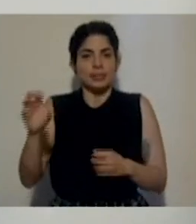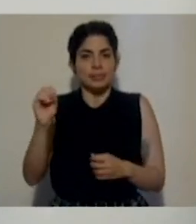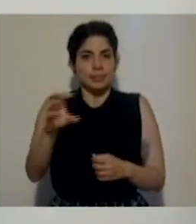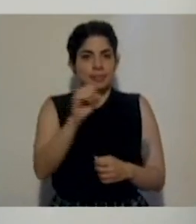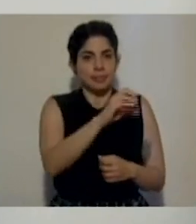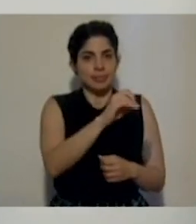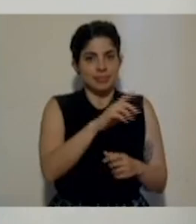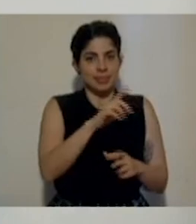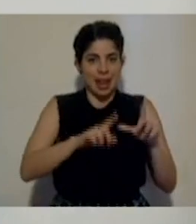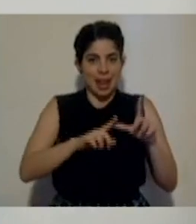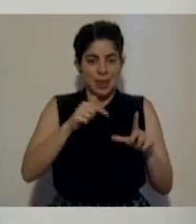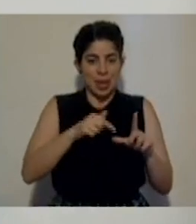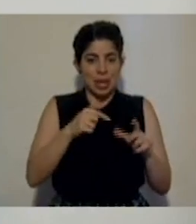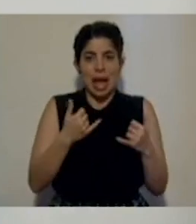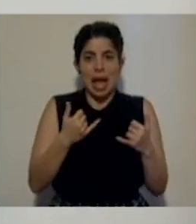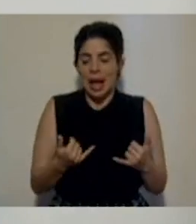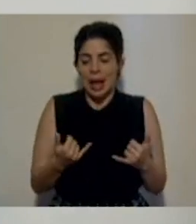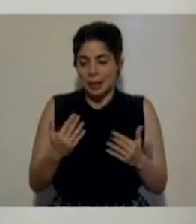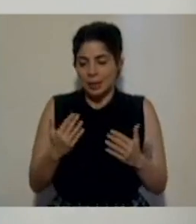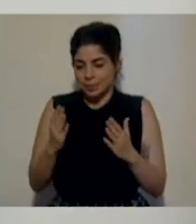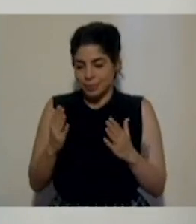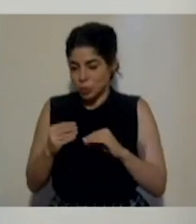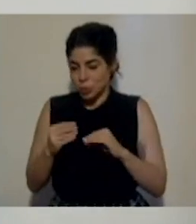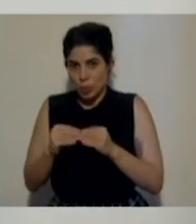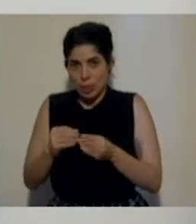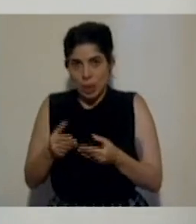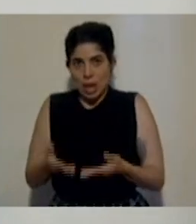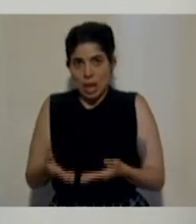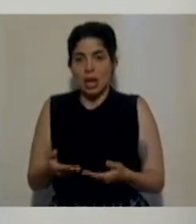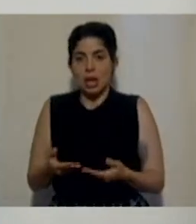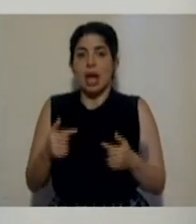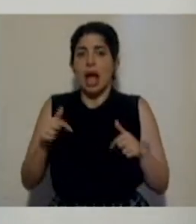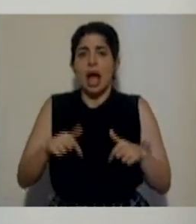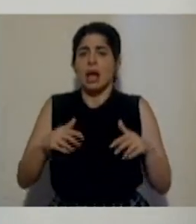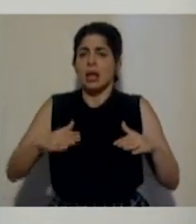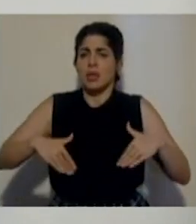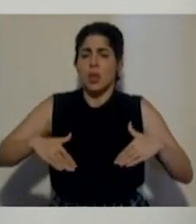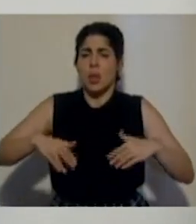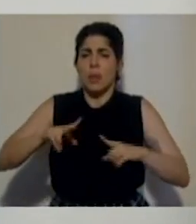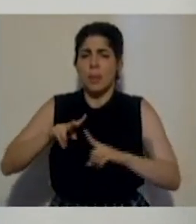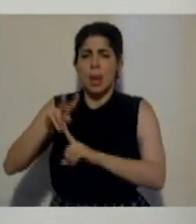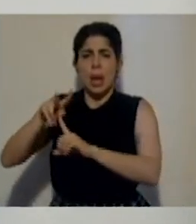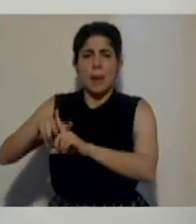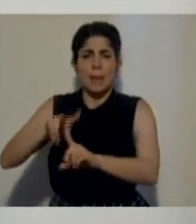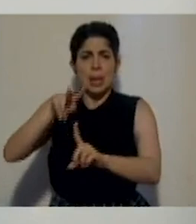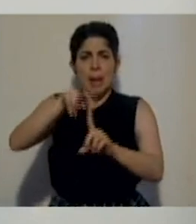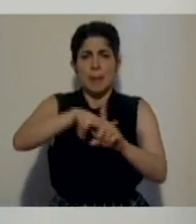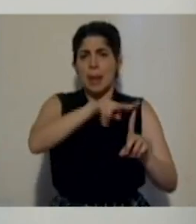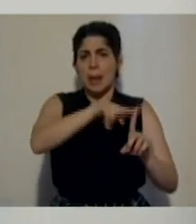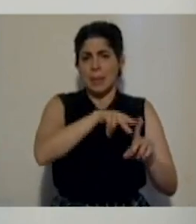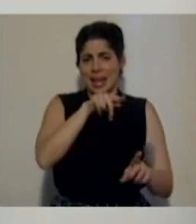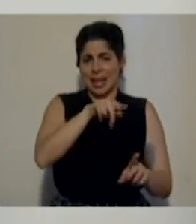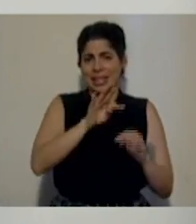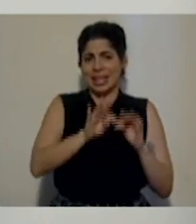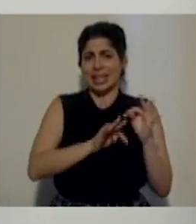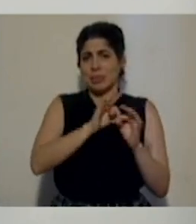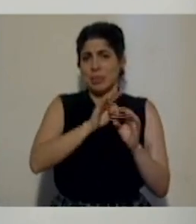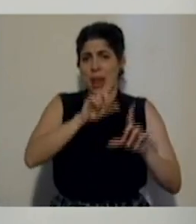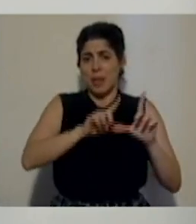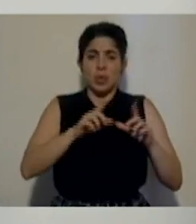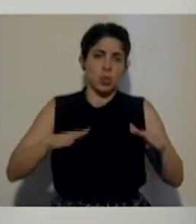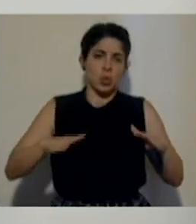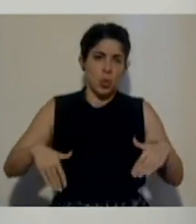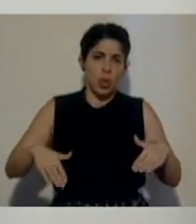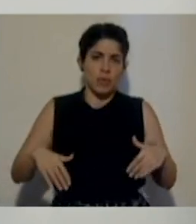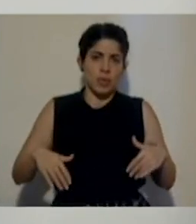Actualmente no tengo el detalle, es decir, acá no se están aplicando este tipo de pruebas. Y